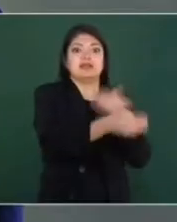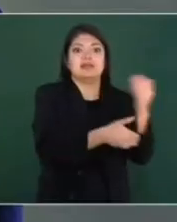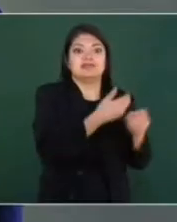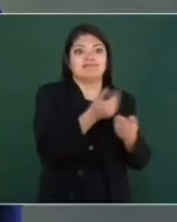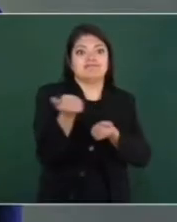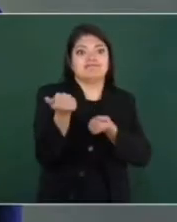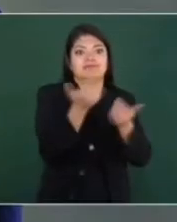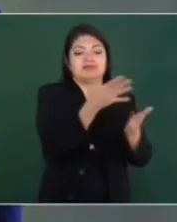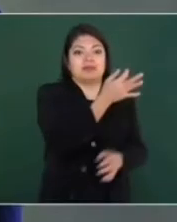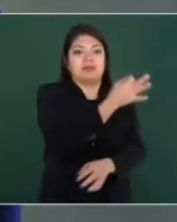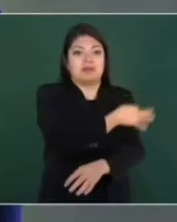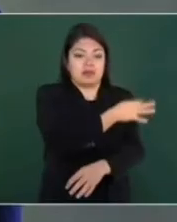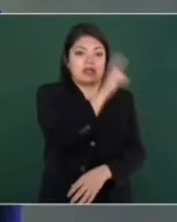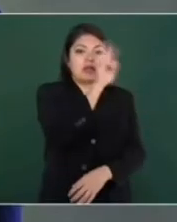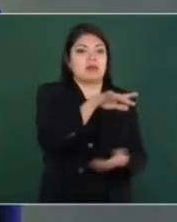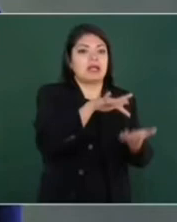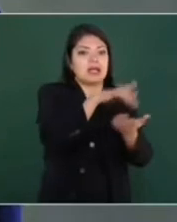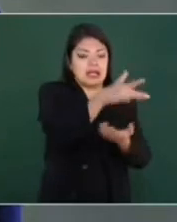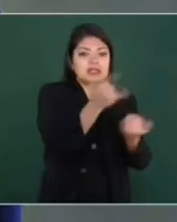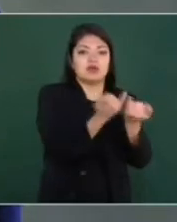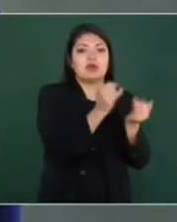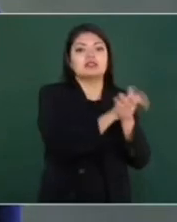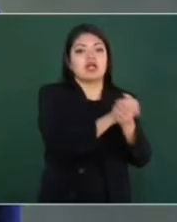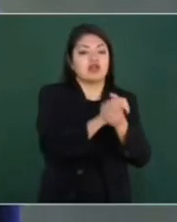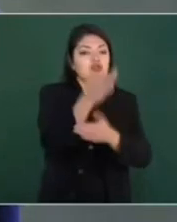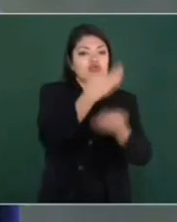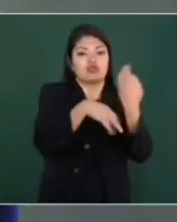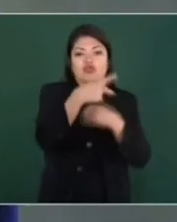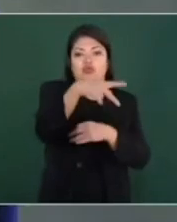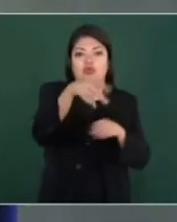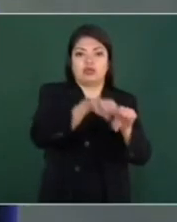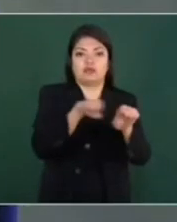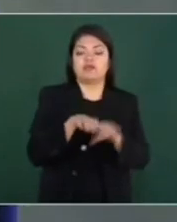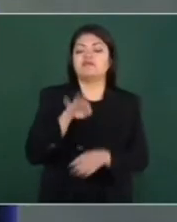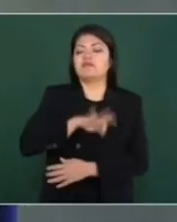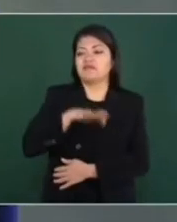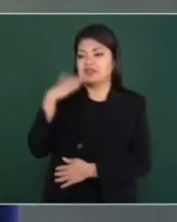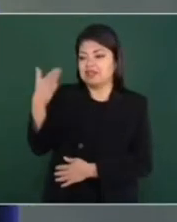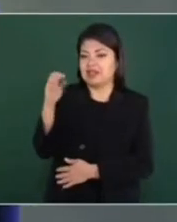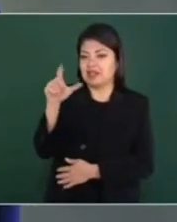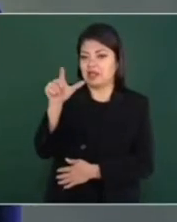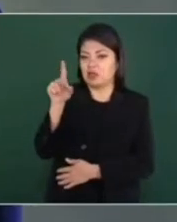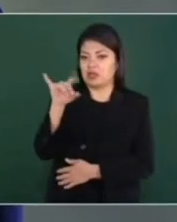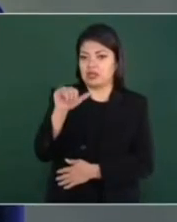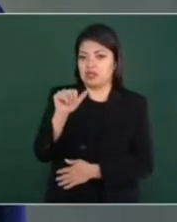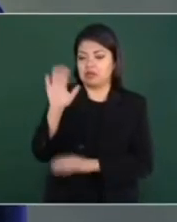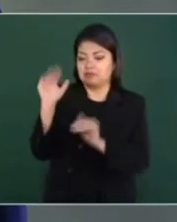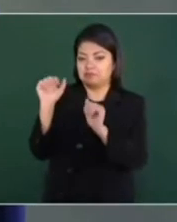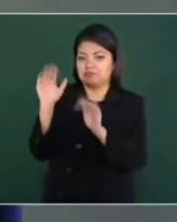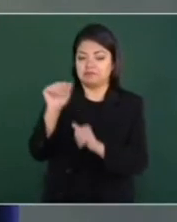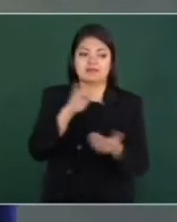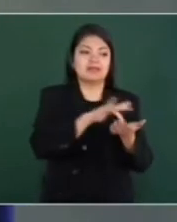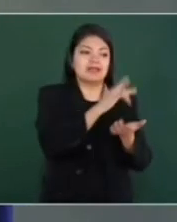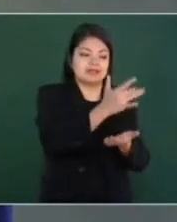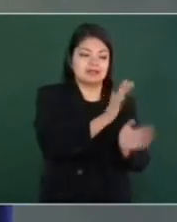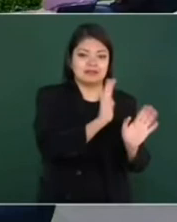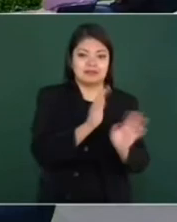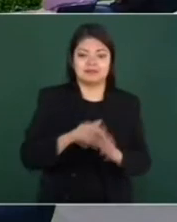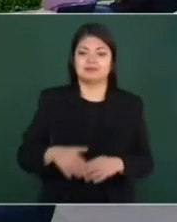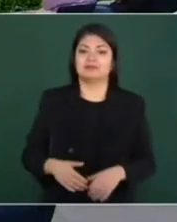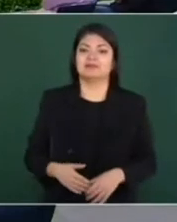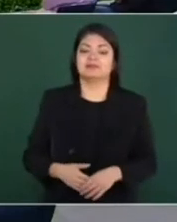vacunación. Realmente le agradecemos y saludos allá a todos los equipos. Felicidades, Claudia. Gracias. Adiós, adiós. Adiós.